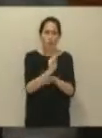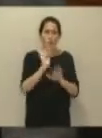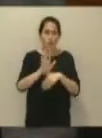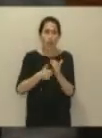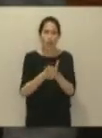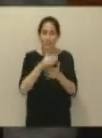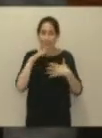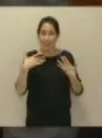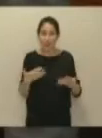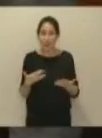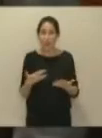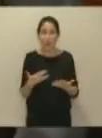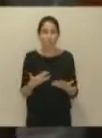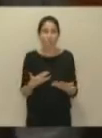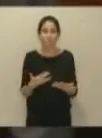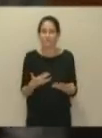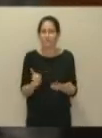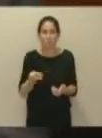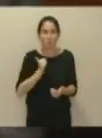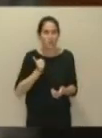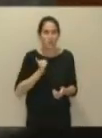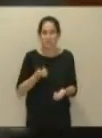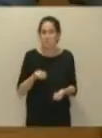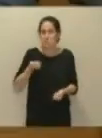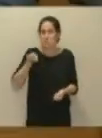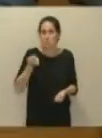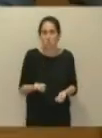producido el rendimiento necesario. Gracias.